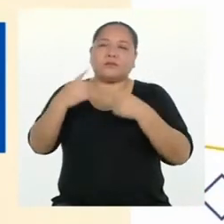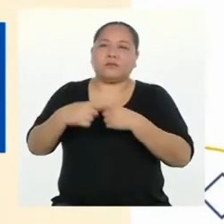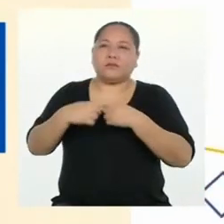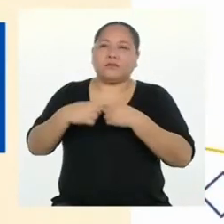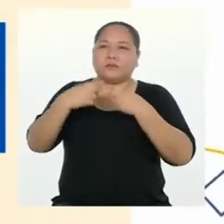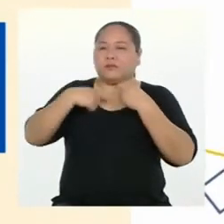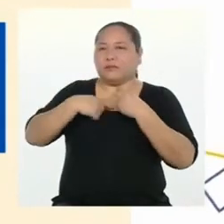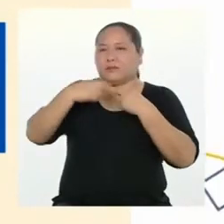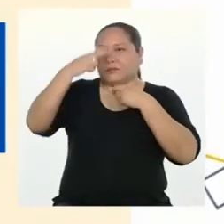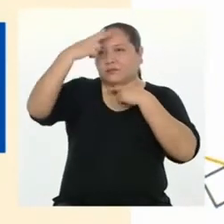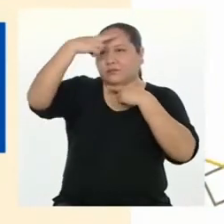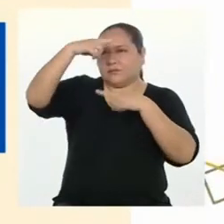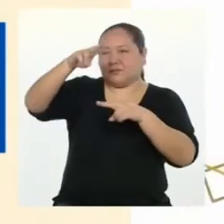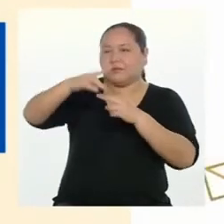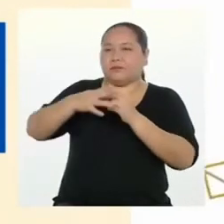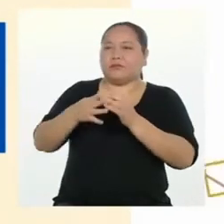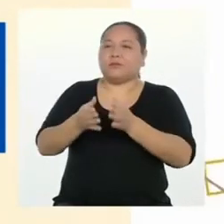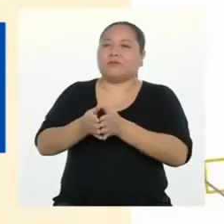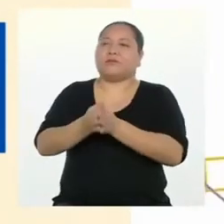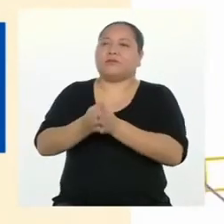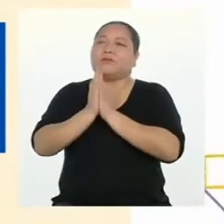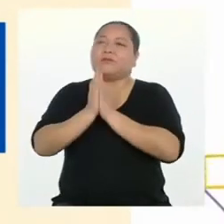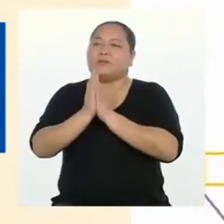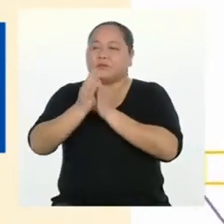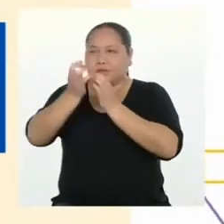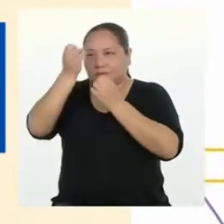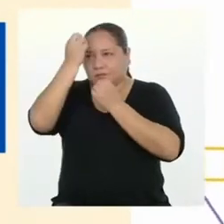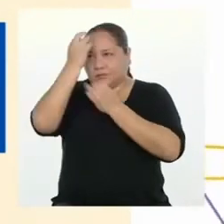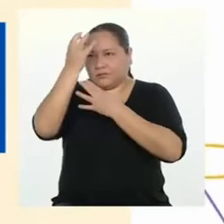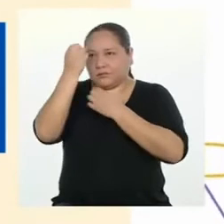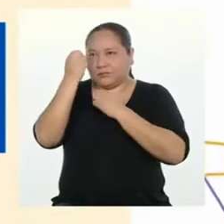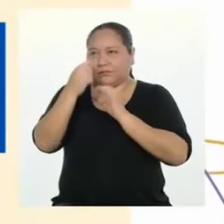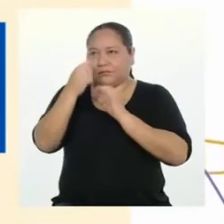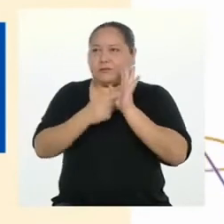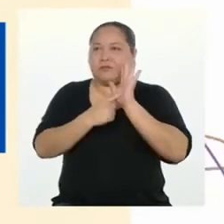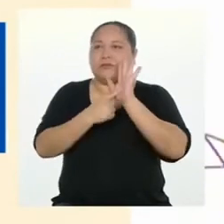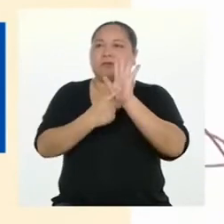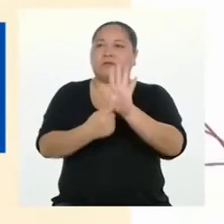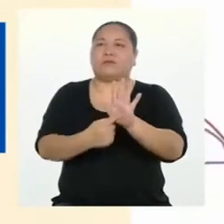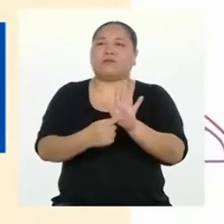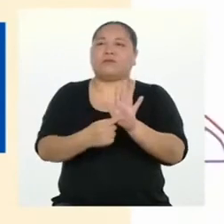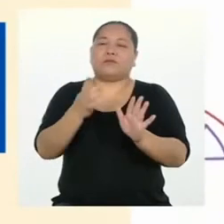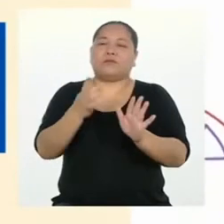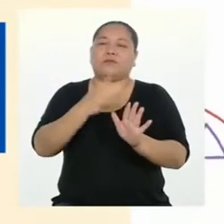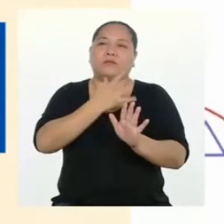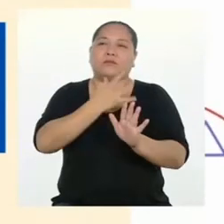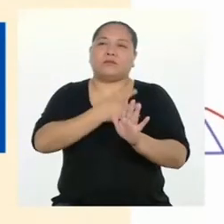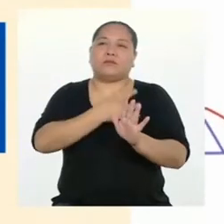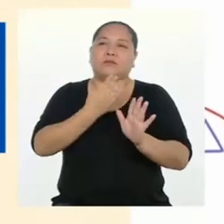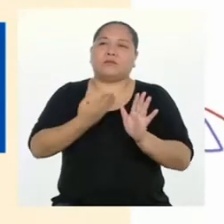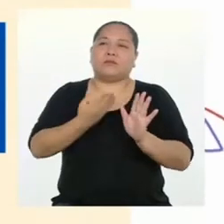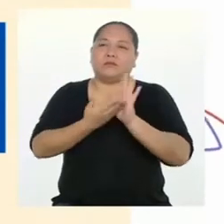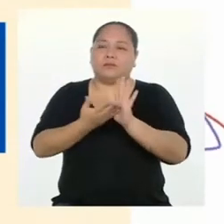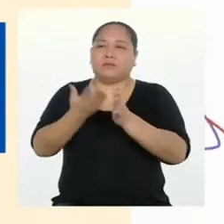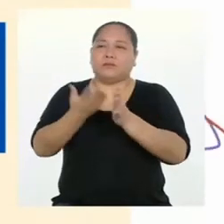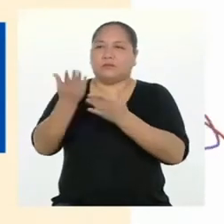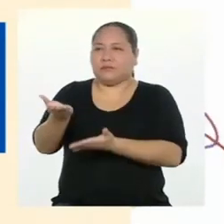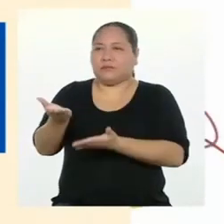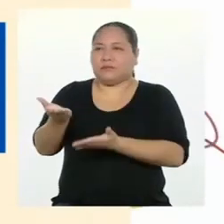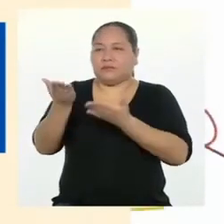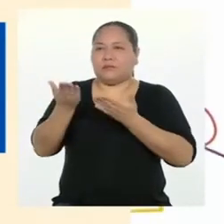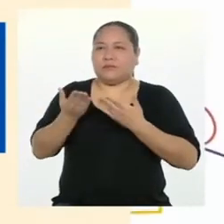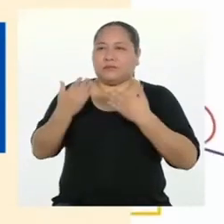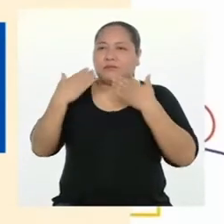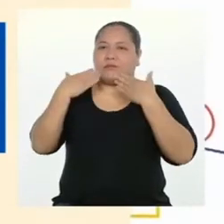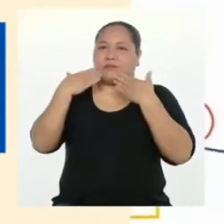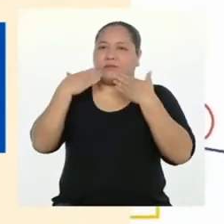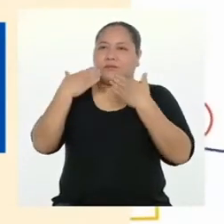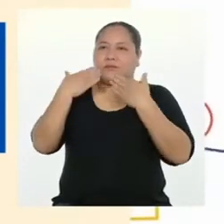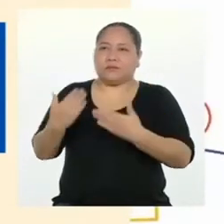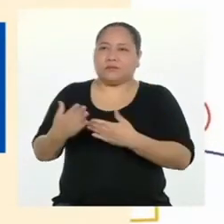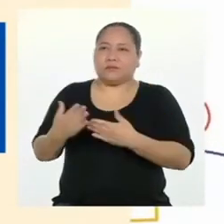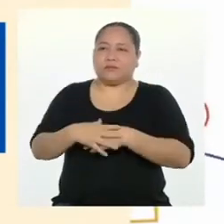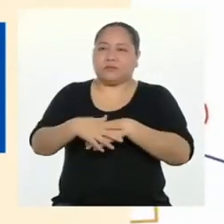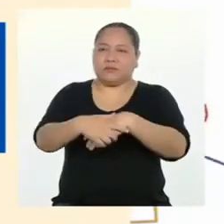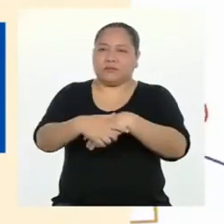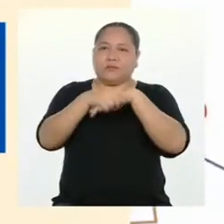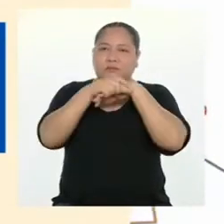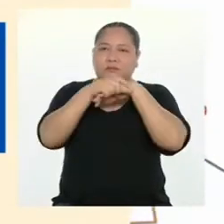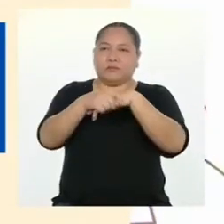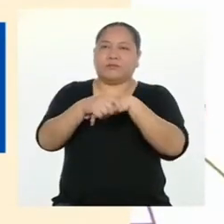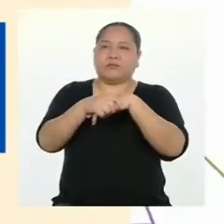noticia, solicitar información, expresar sentimientos, invitar, agradecer,